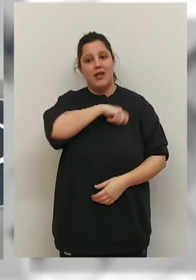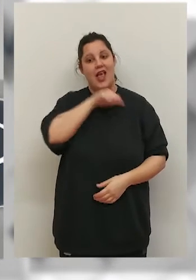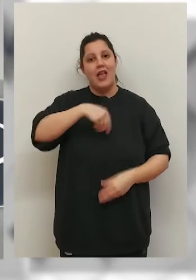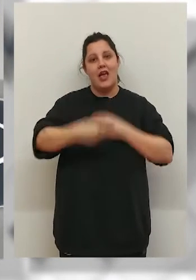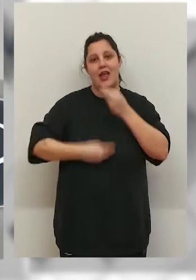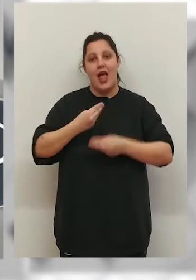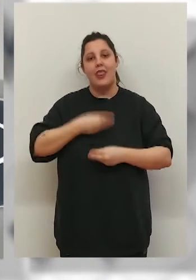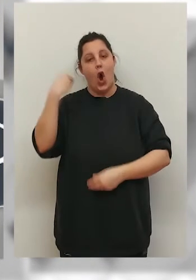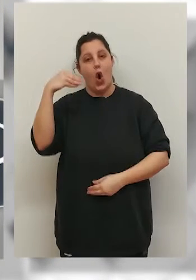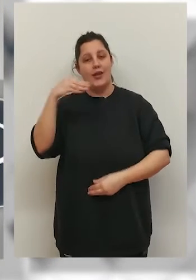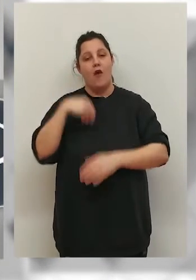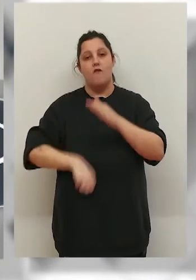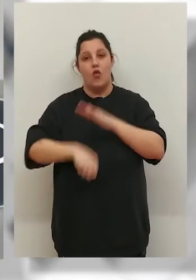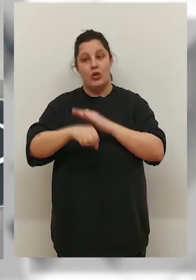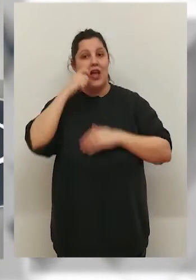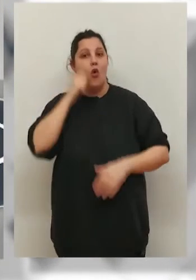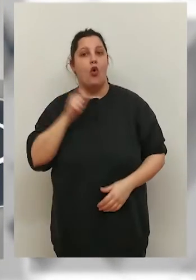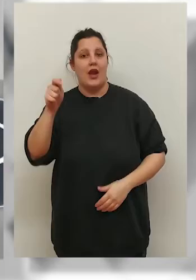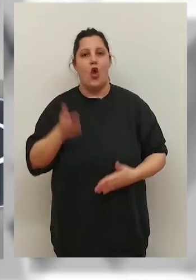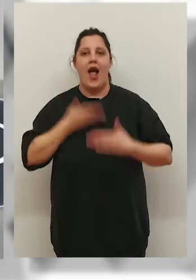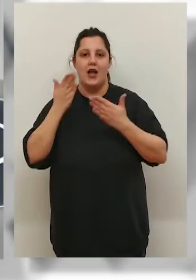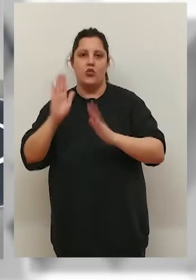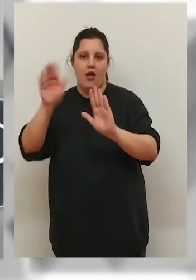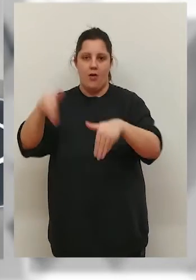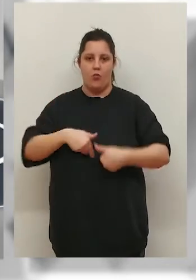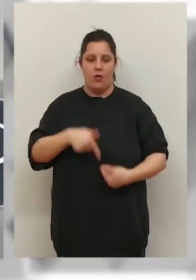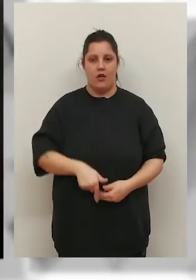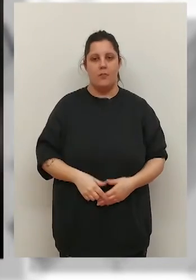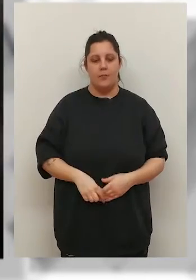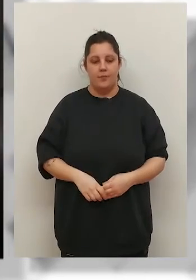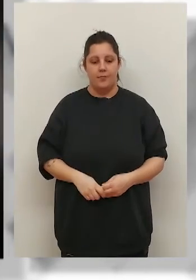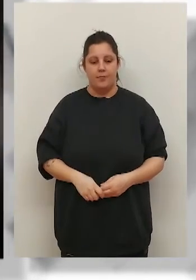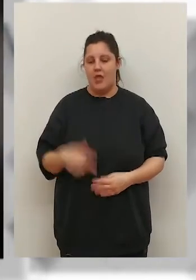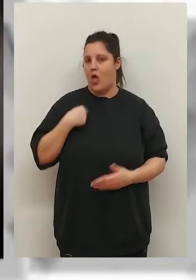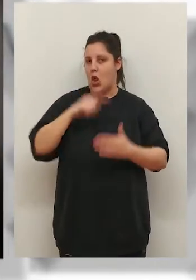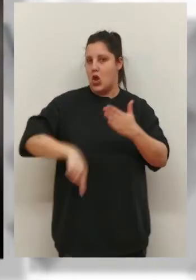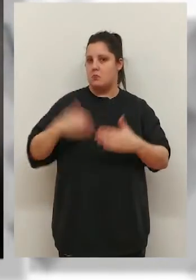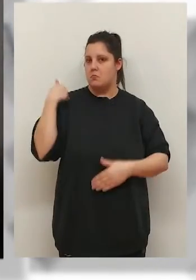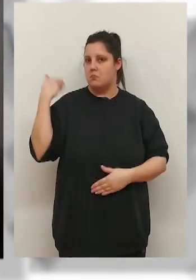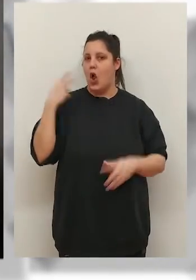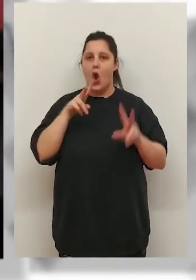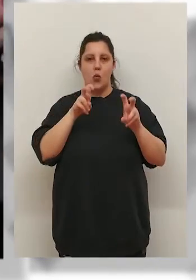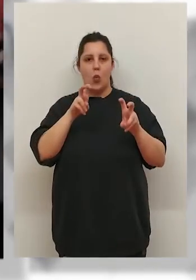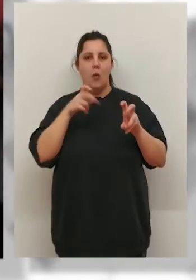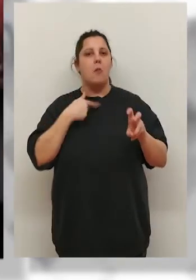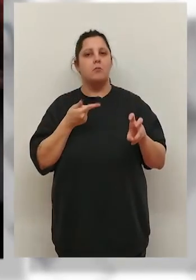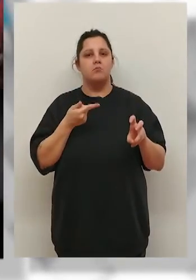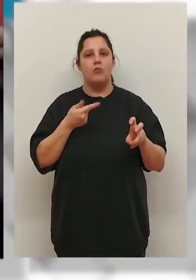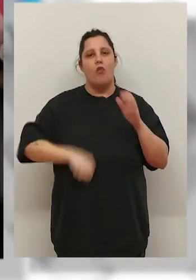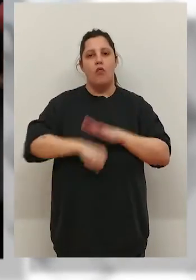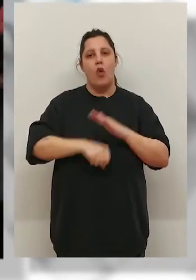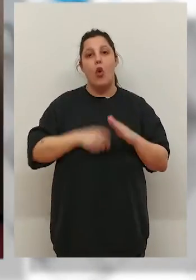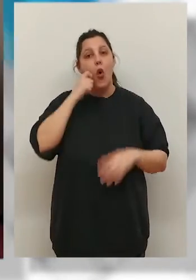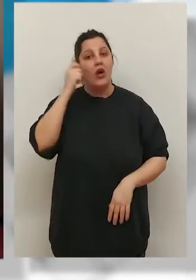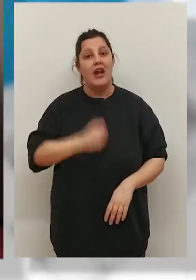desde aquí está ayudando a jóvenes futbolistas a salir del país. Jorge López Montaña comenzó hace unos meses una